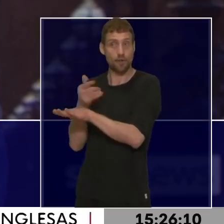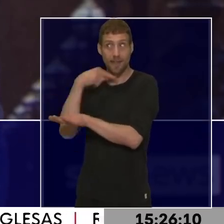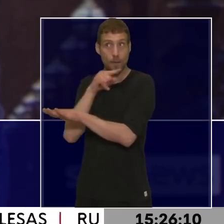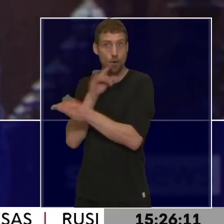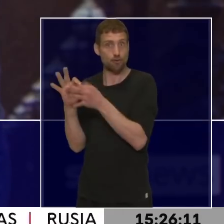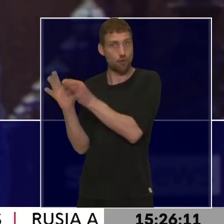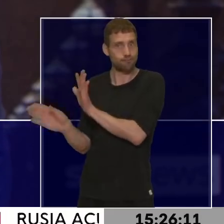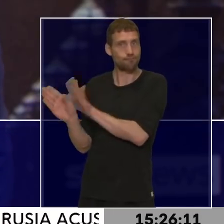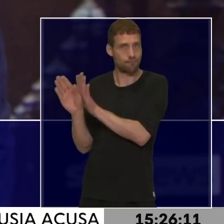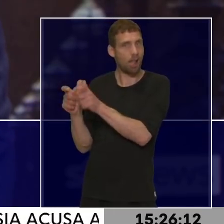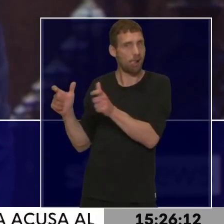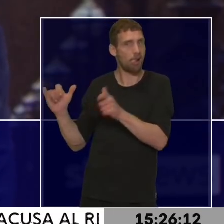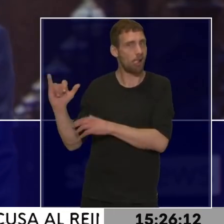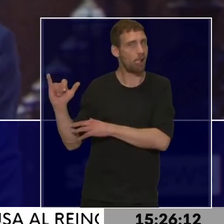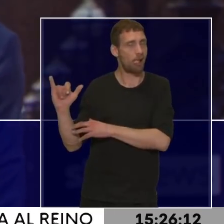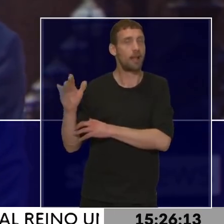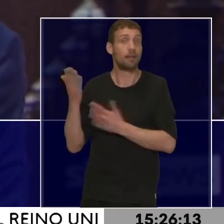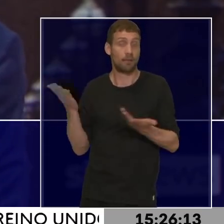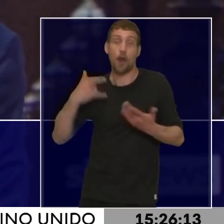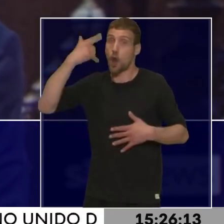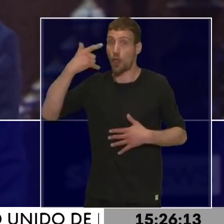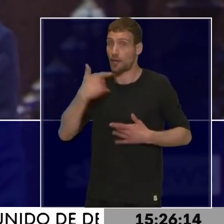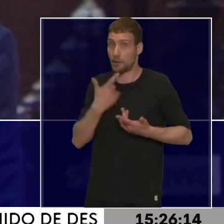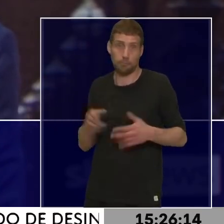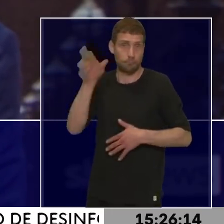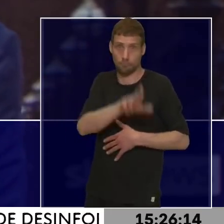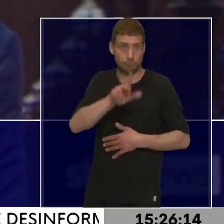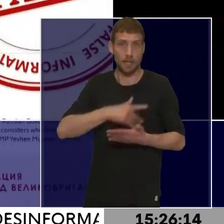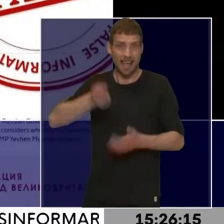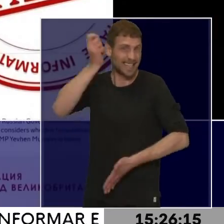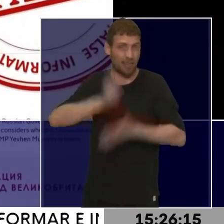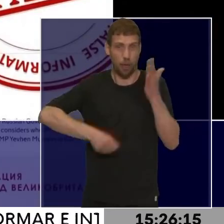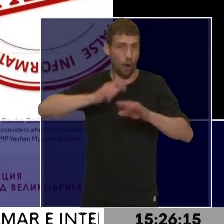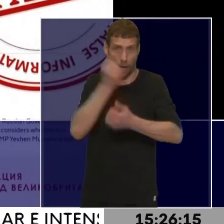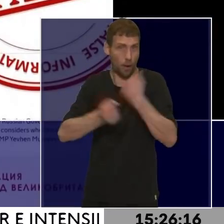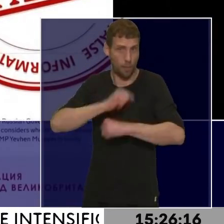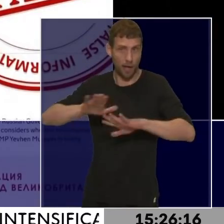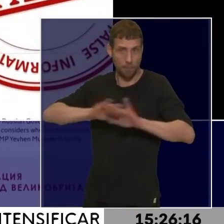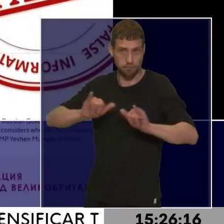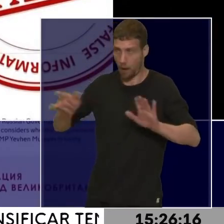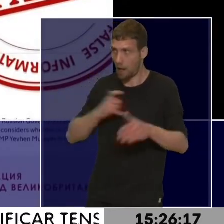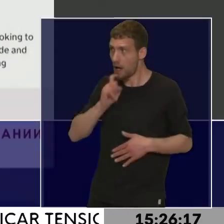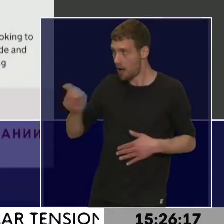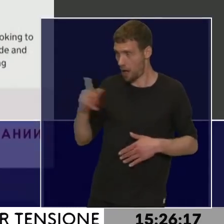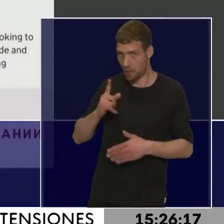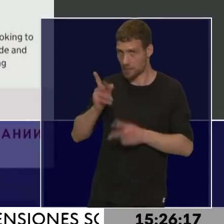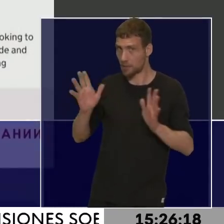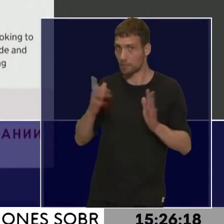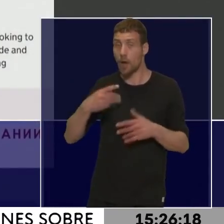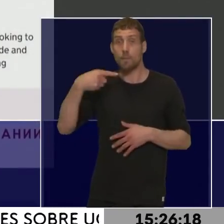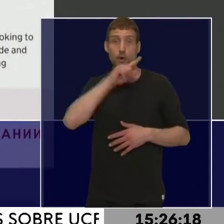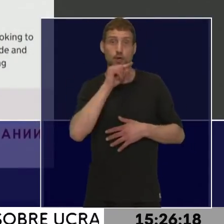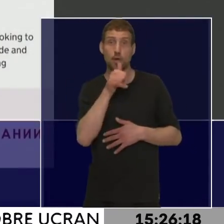Por todo ello, Londres ha reiterado su amenaza de fuertes sanciones económicas. Moscú ha desmentido como fake news,